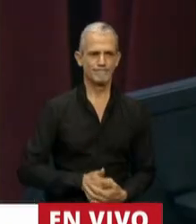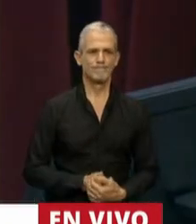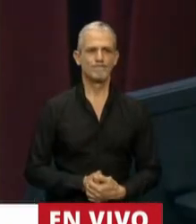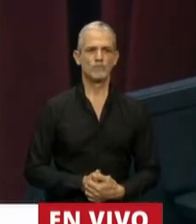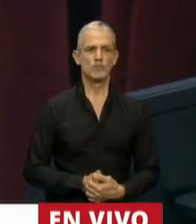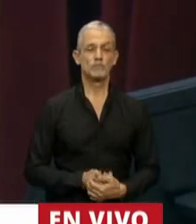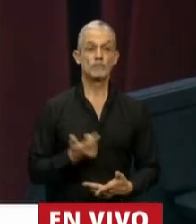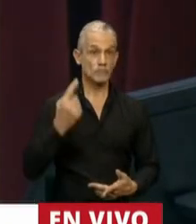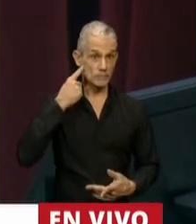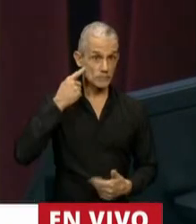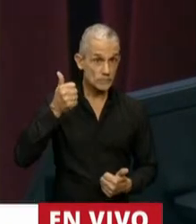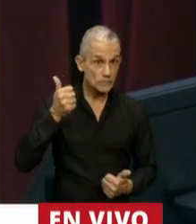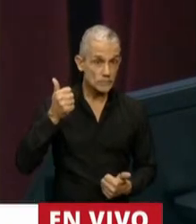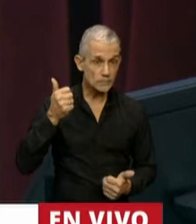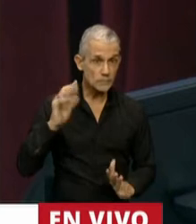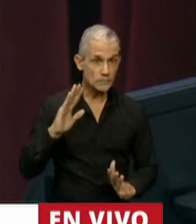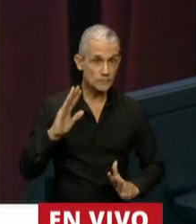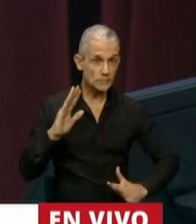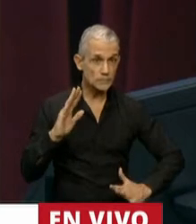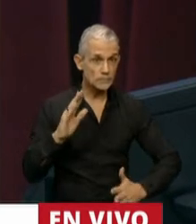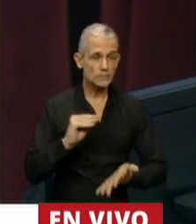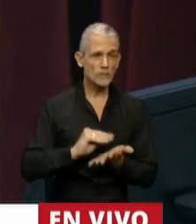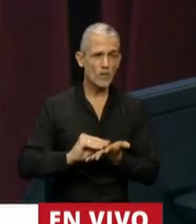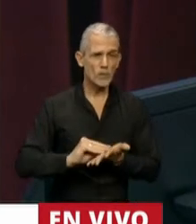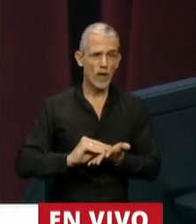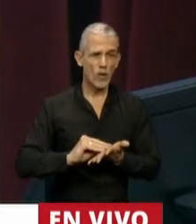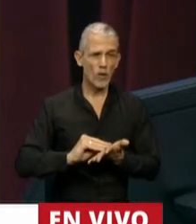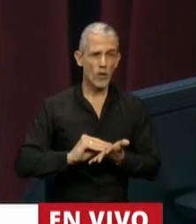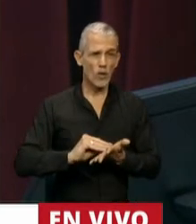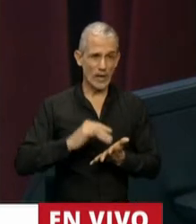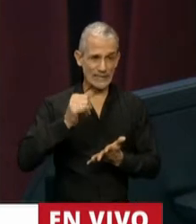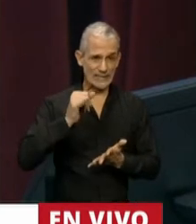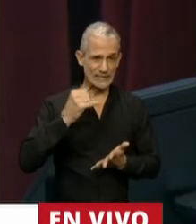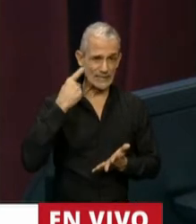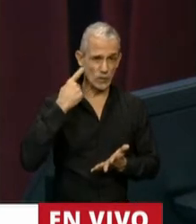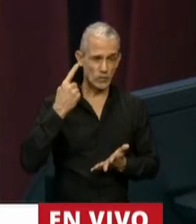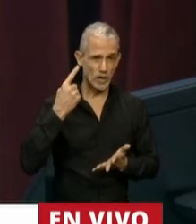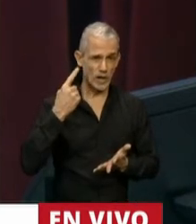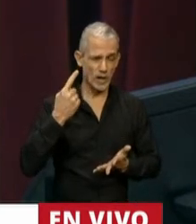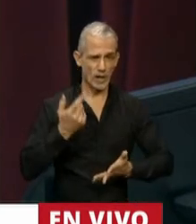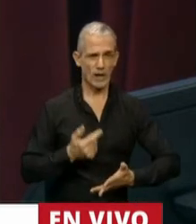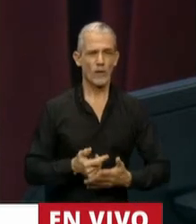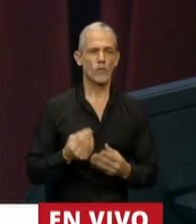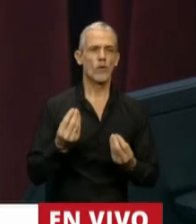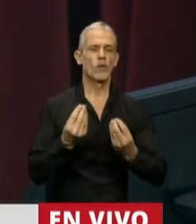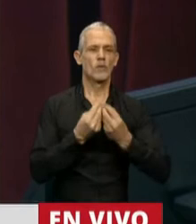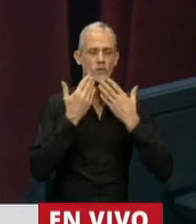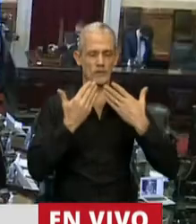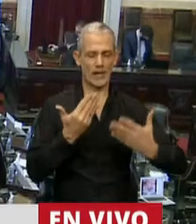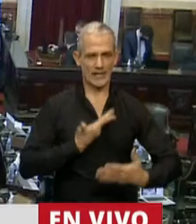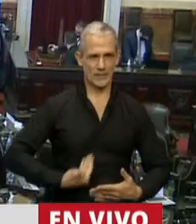¿Se me escucha? Ahí lo escucho, diputado. Bueno, gracias,